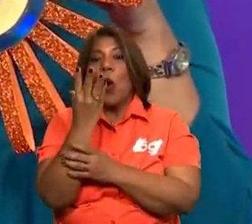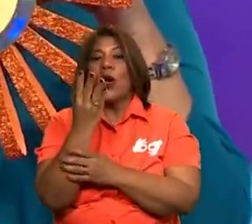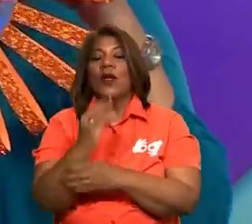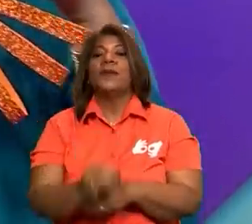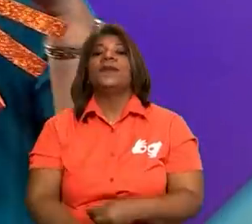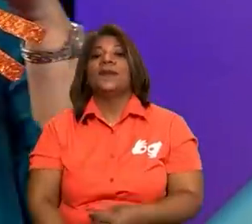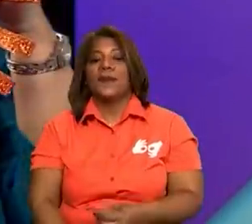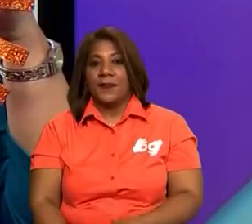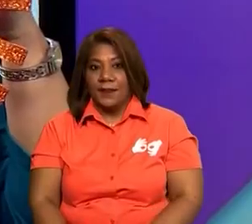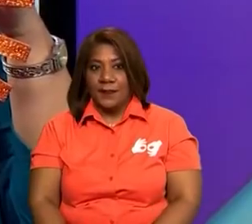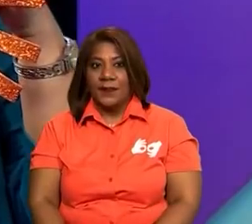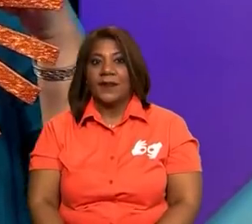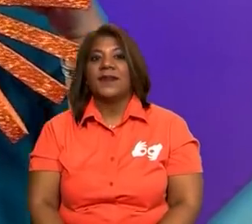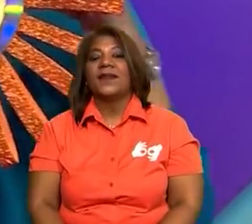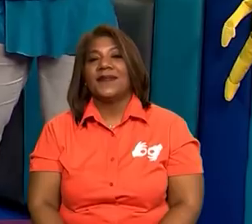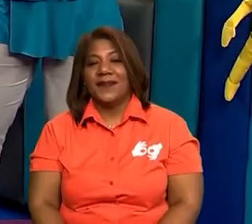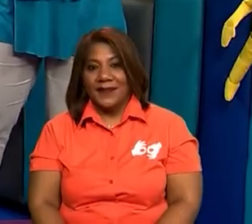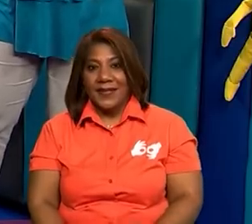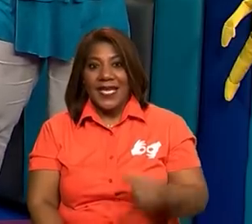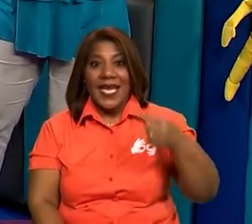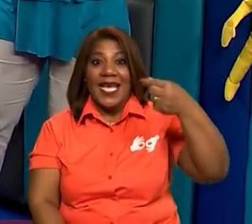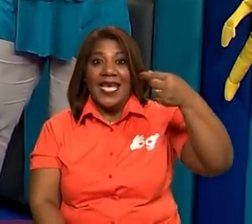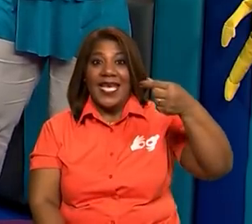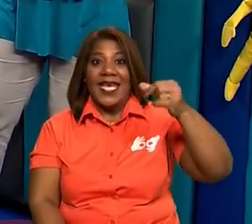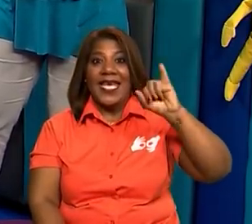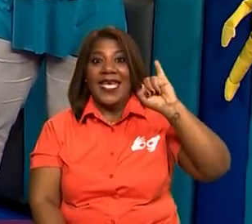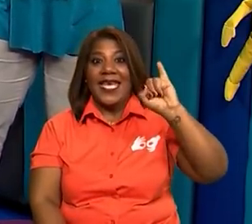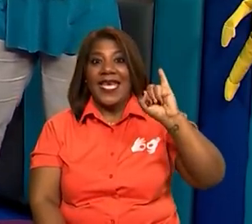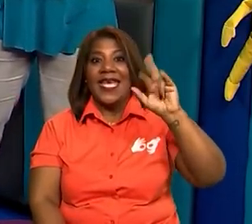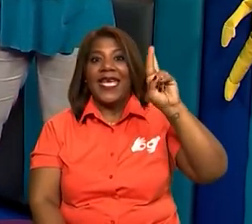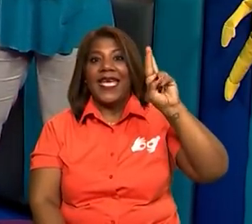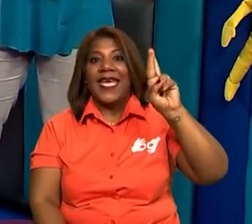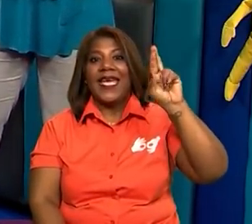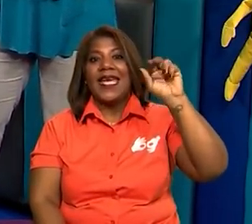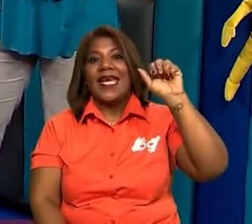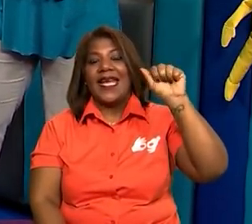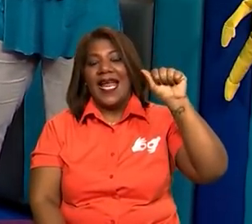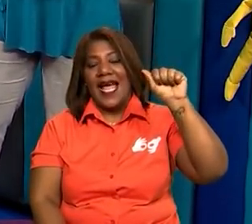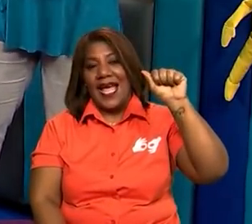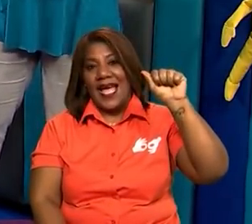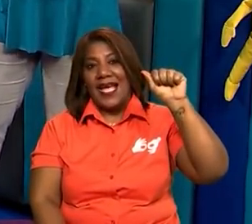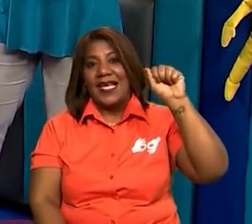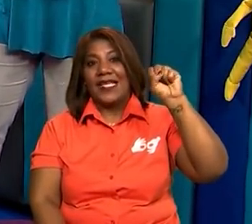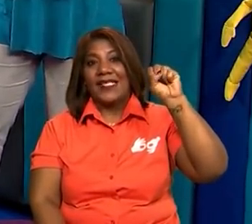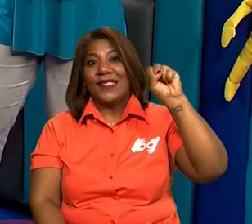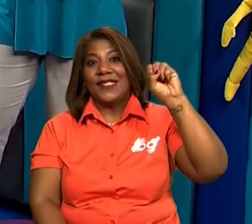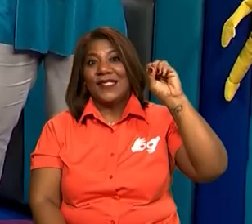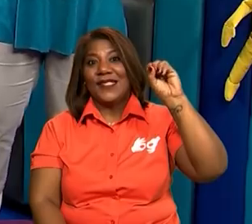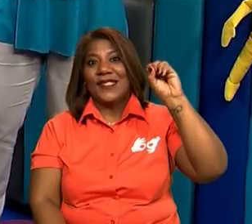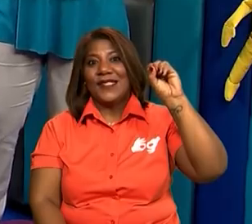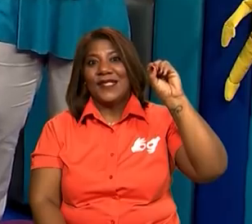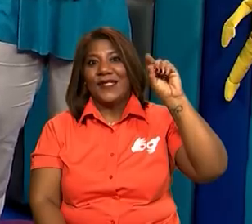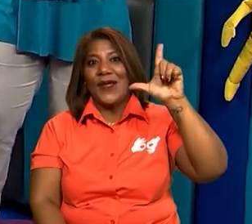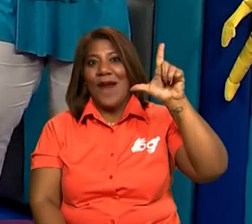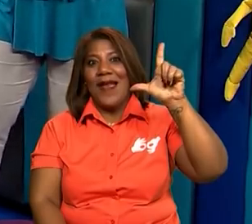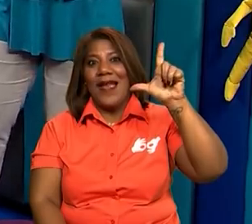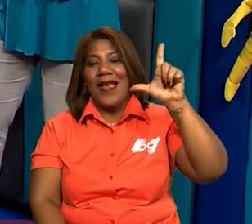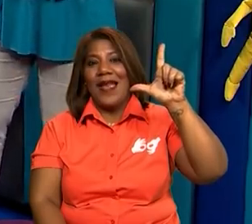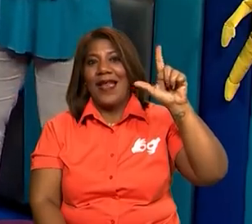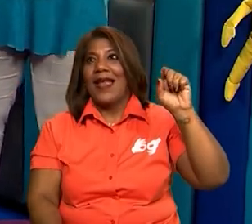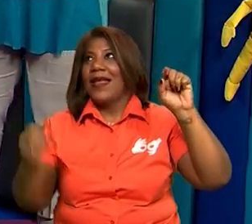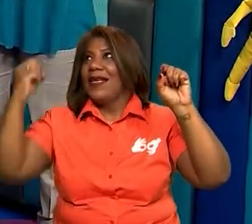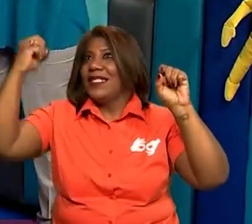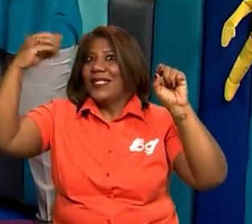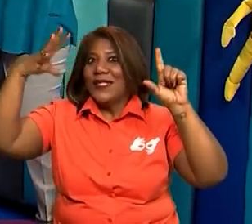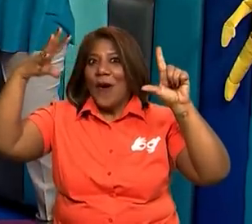Gira, sol. Gira, Gira, sol. Muy bien. Termina en sol. Sol. Sol y